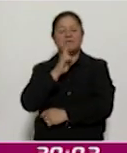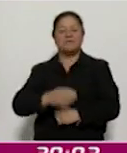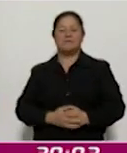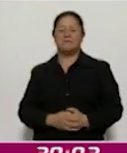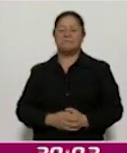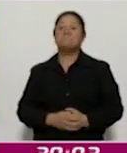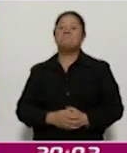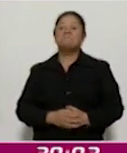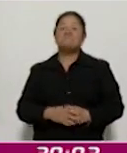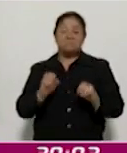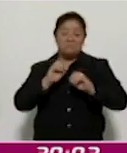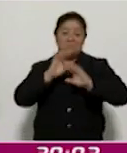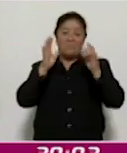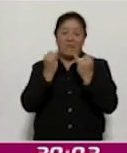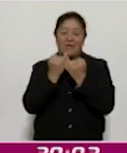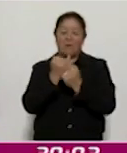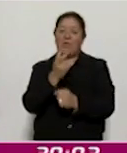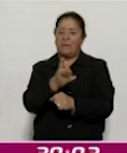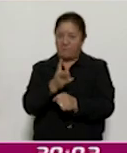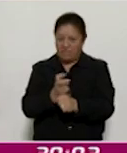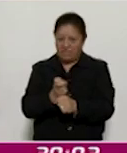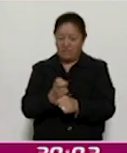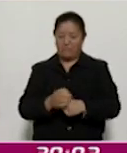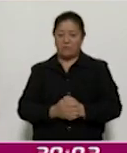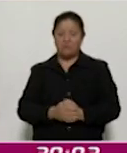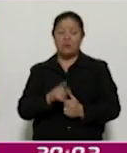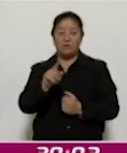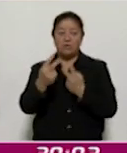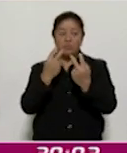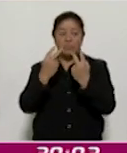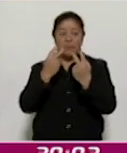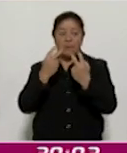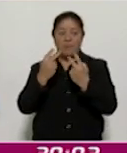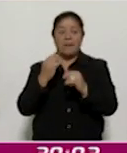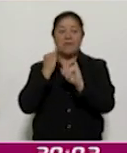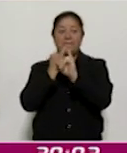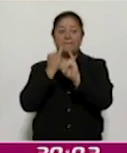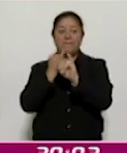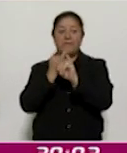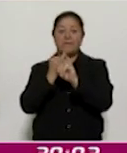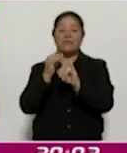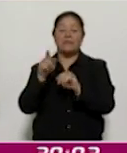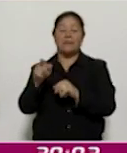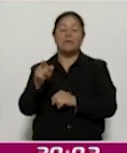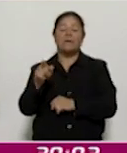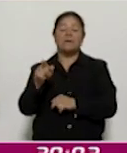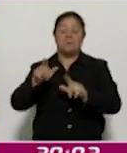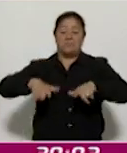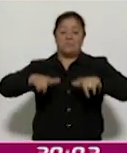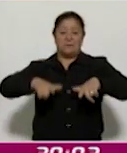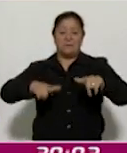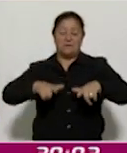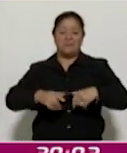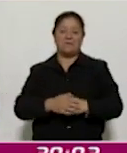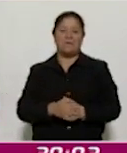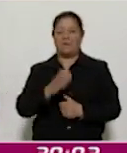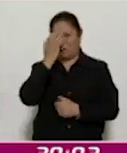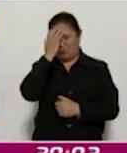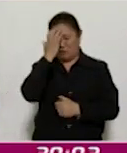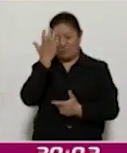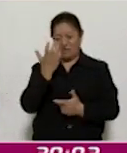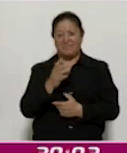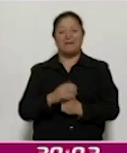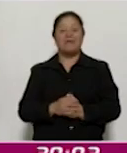Por supuesto también le hacemos la más cordial invitación a que visite nuestra página en Internet. Para tener a la mano toda la información es